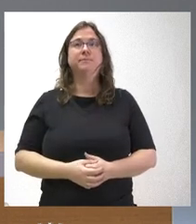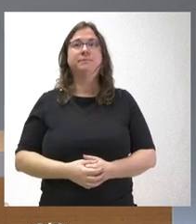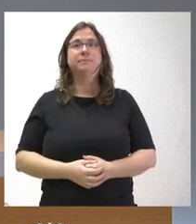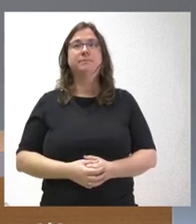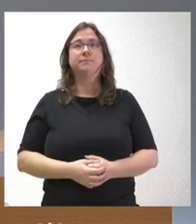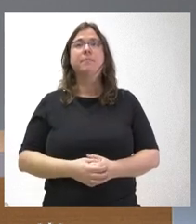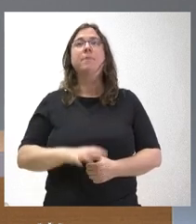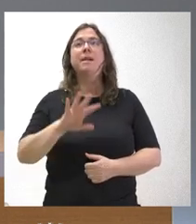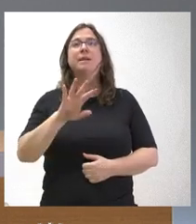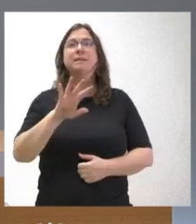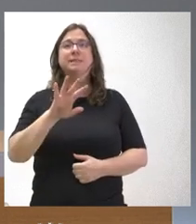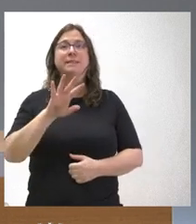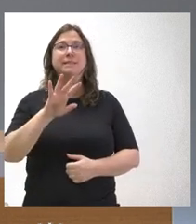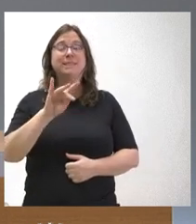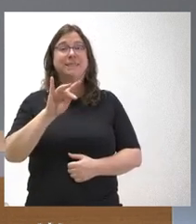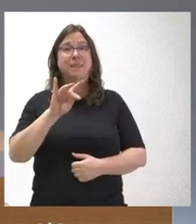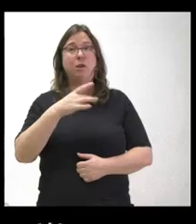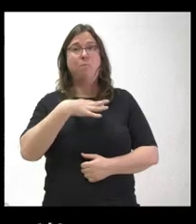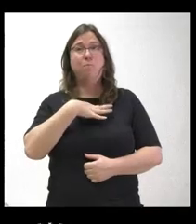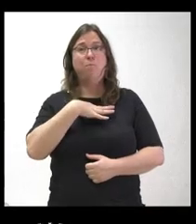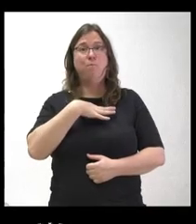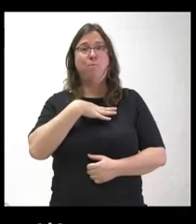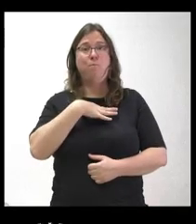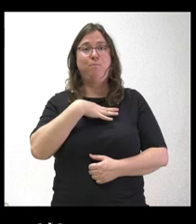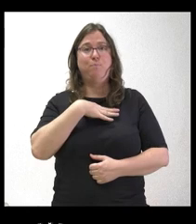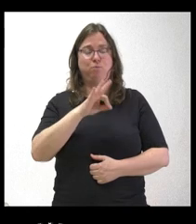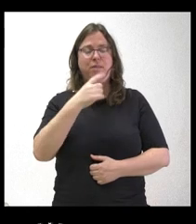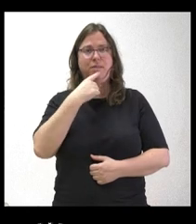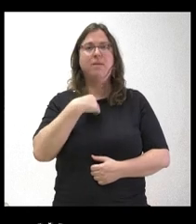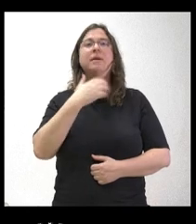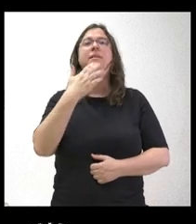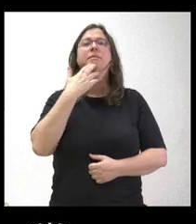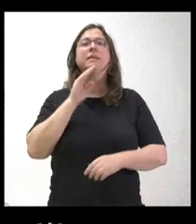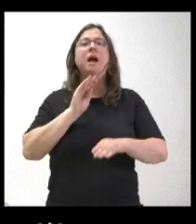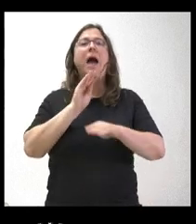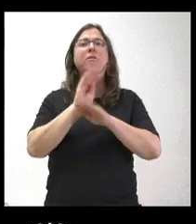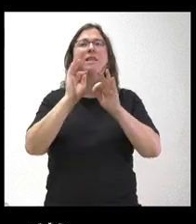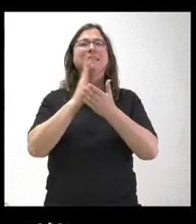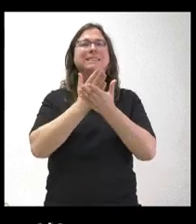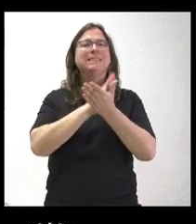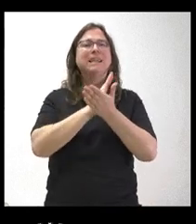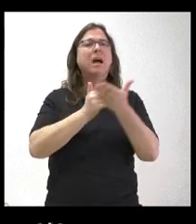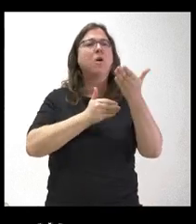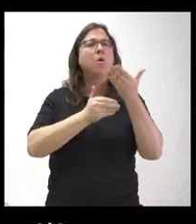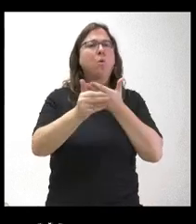Sí, portavoz. No sé si nos podía decir, en cuanto a la ayuda que va a recibir el SERLA, cuándo lo podría tener la Fundación, por